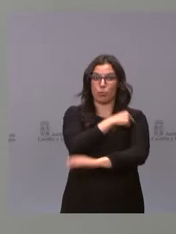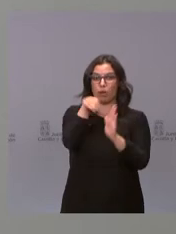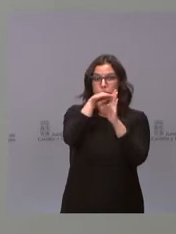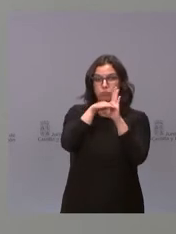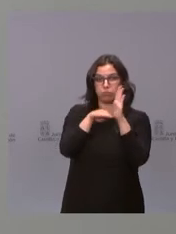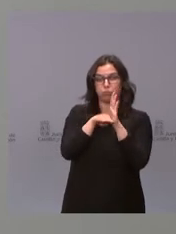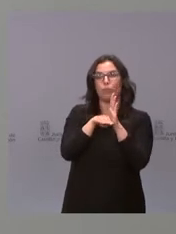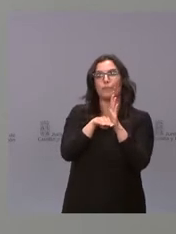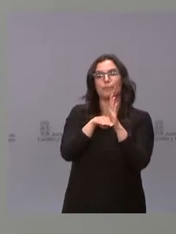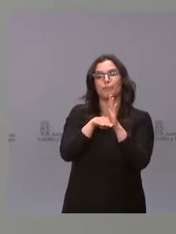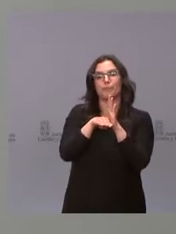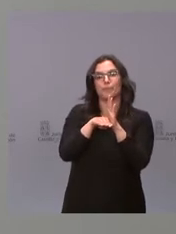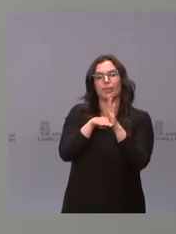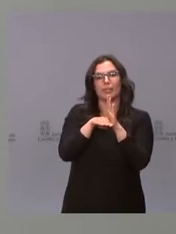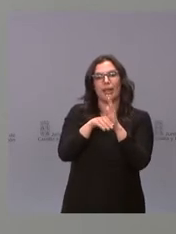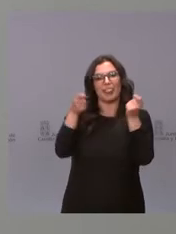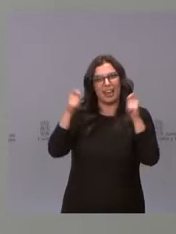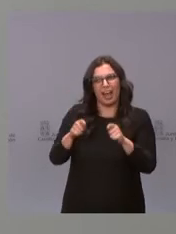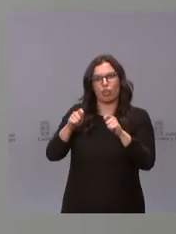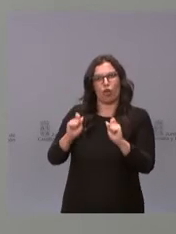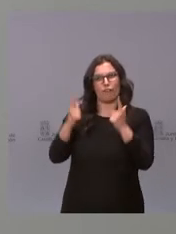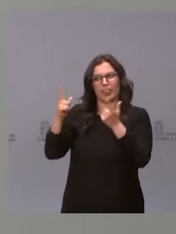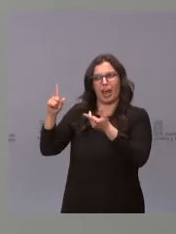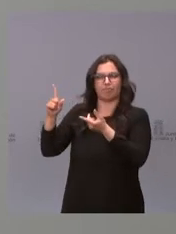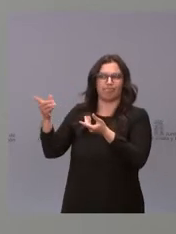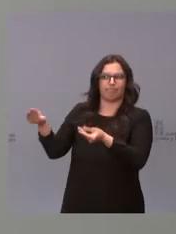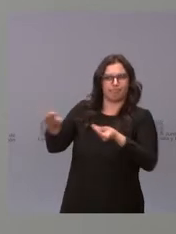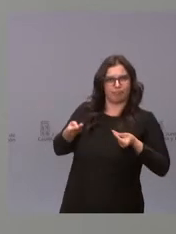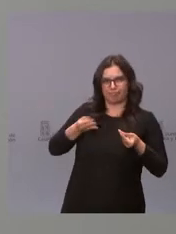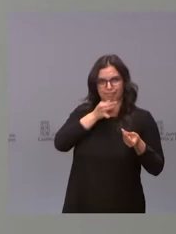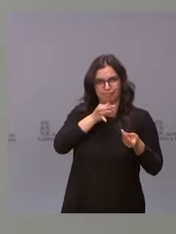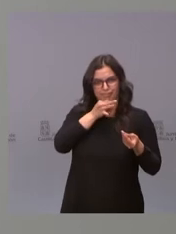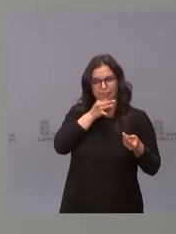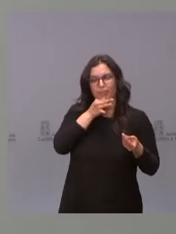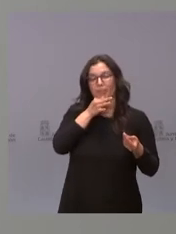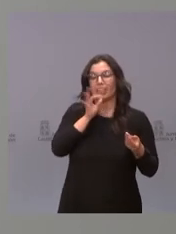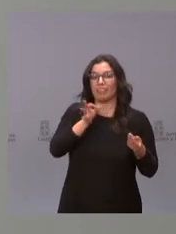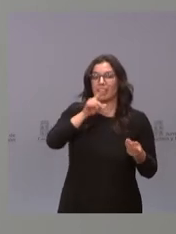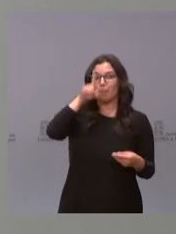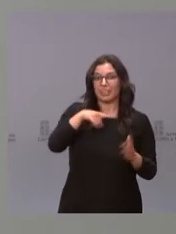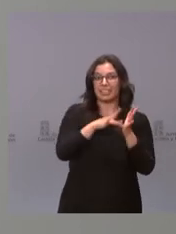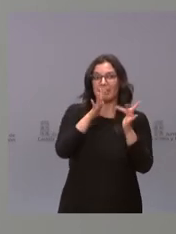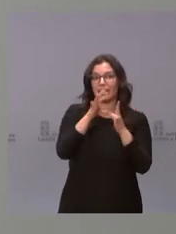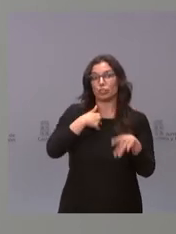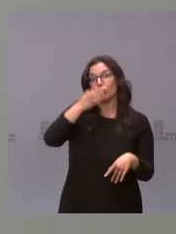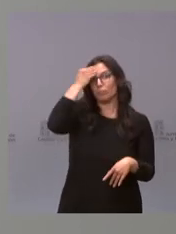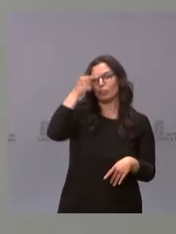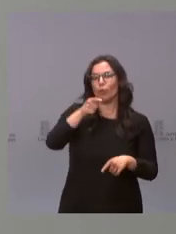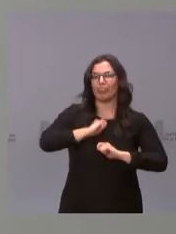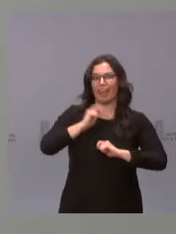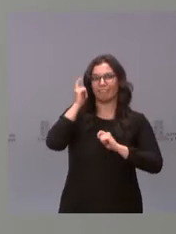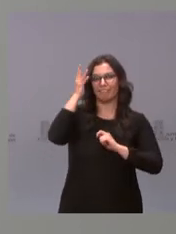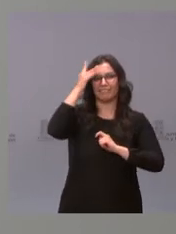una planificación cerrada. Sí que es verdad que el mes de abril es un mes, yo creo que va a ser un mes de esperanza.